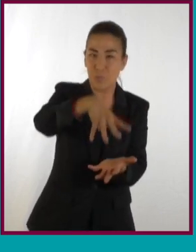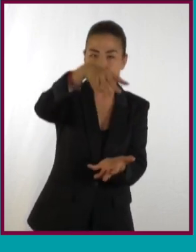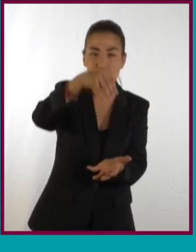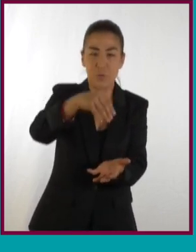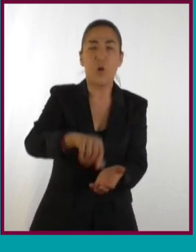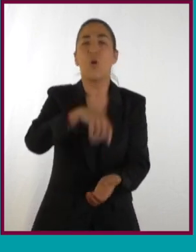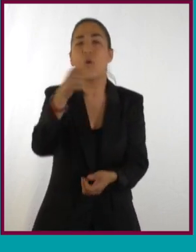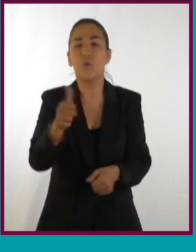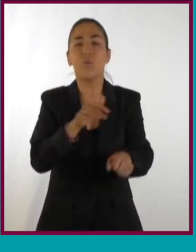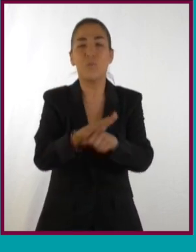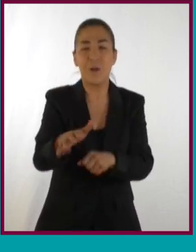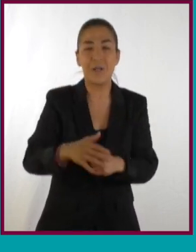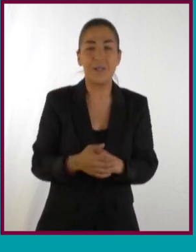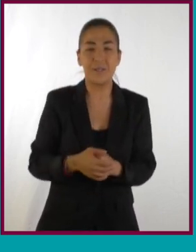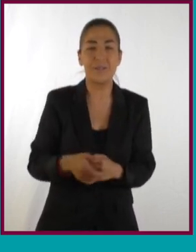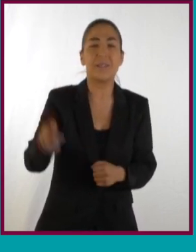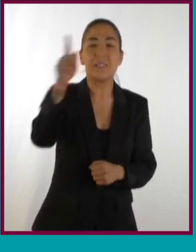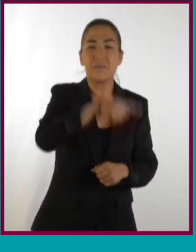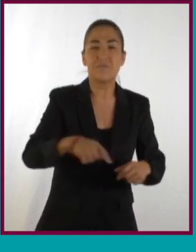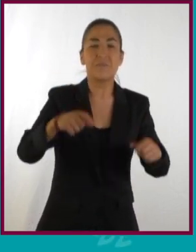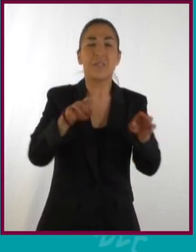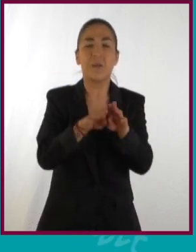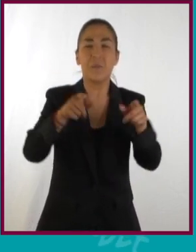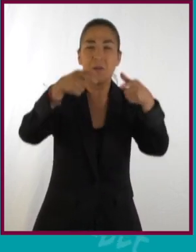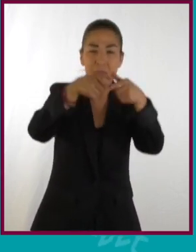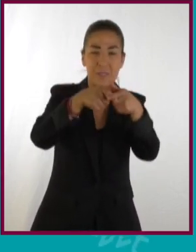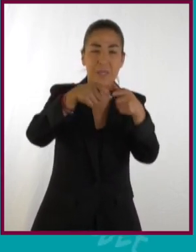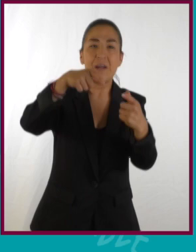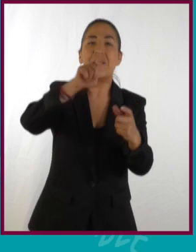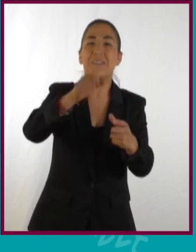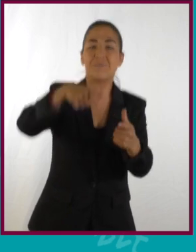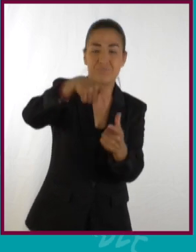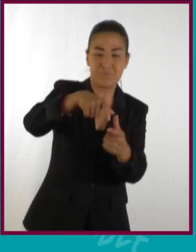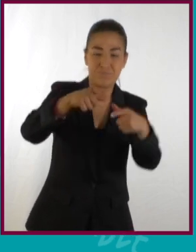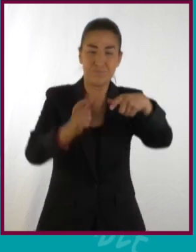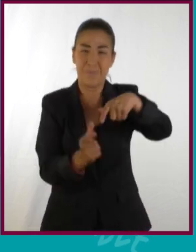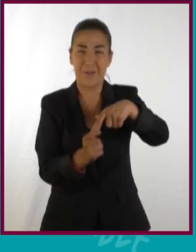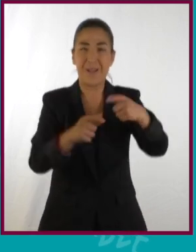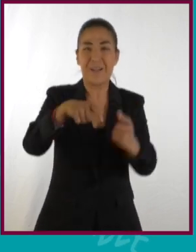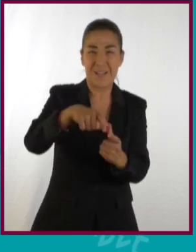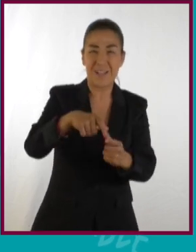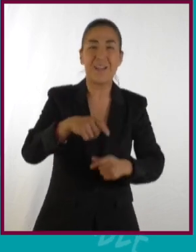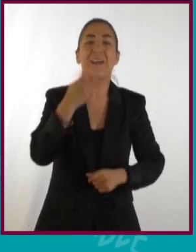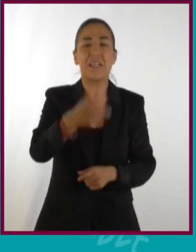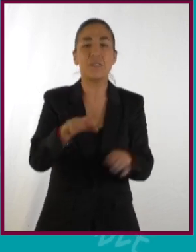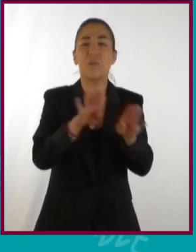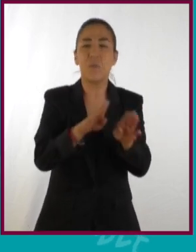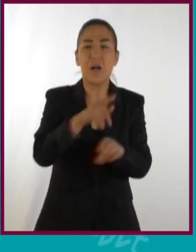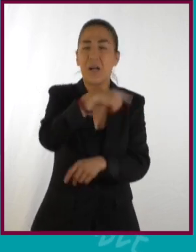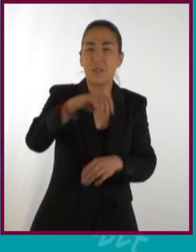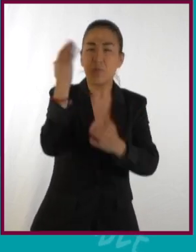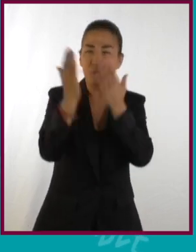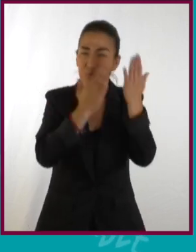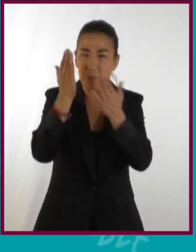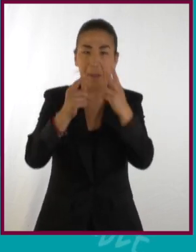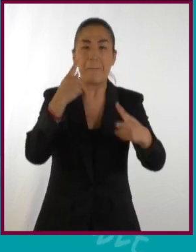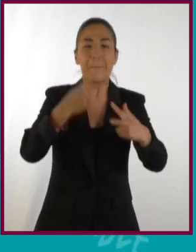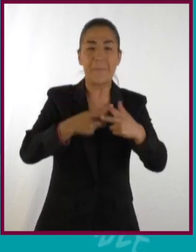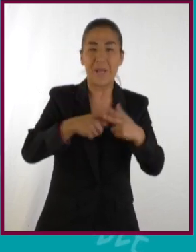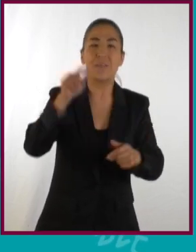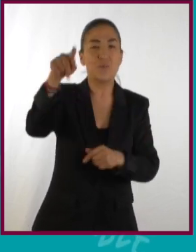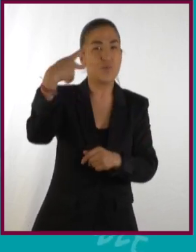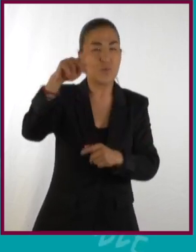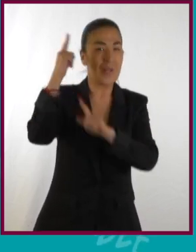plano con un cono. Otras secciones cónicas son la circunferencia, la parábola y la hipérbola. Hubo muchos